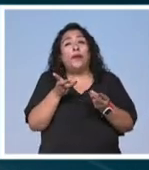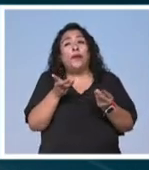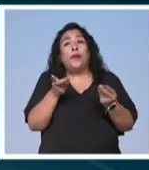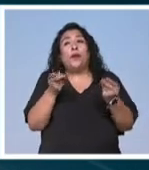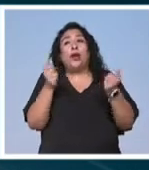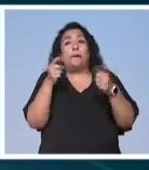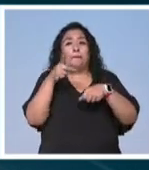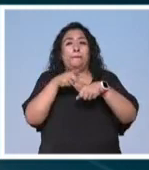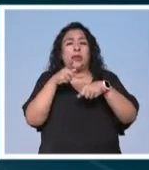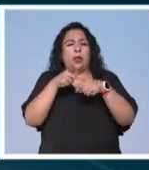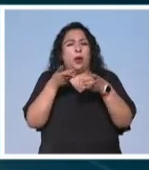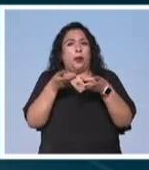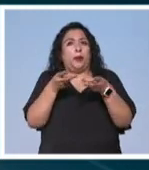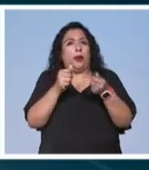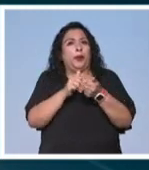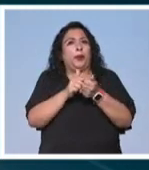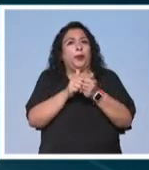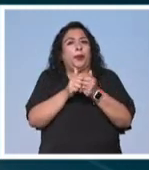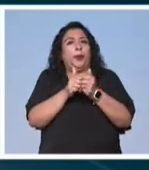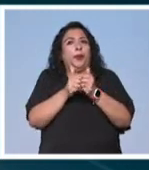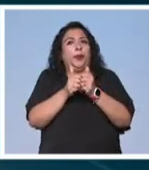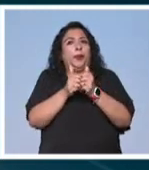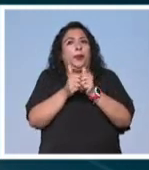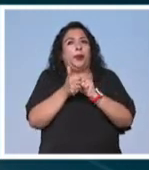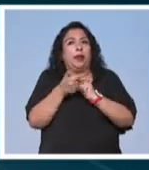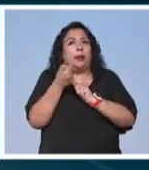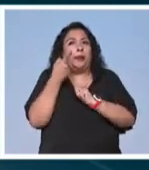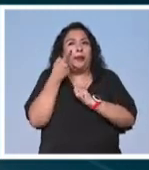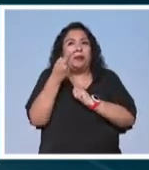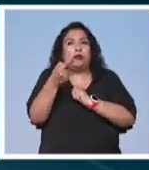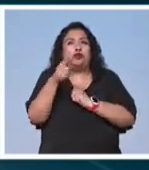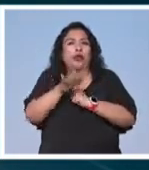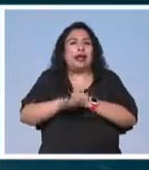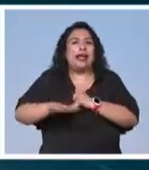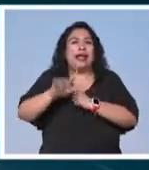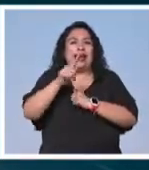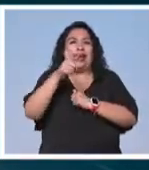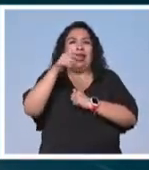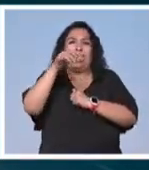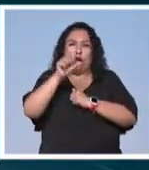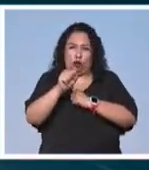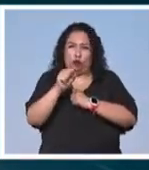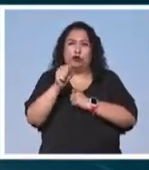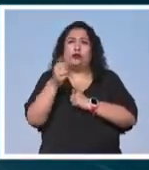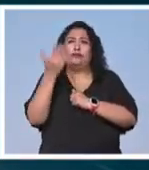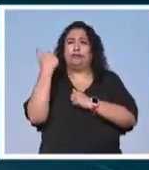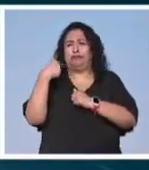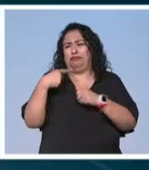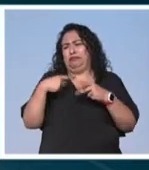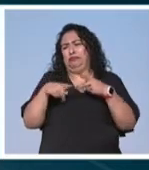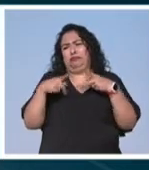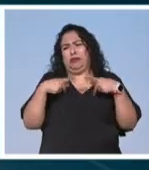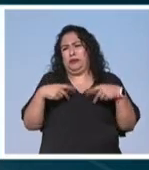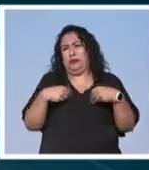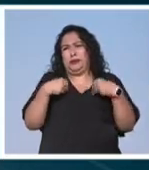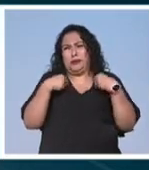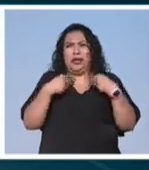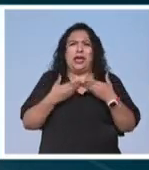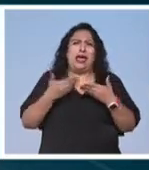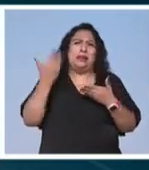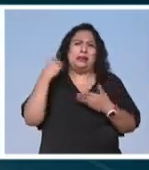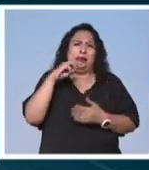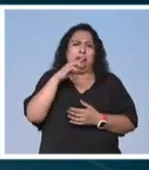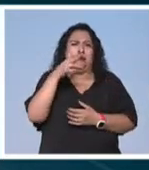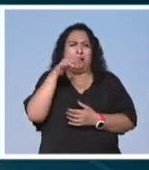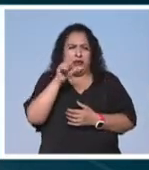la roca y nos va formando estos depósitos estos lagos los primeros habitantes incluso de antes de los